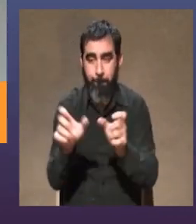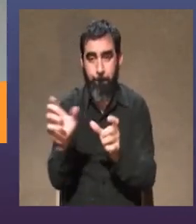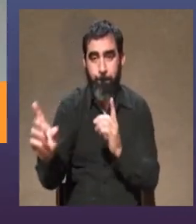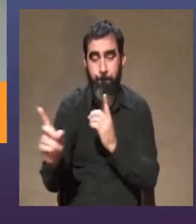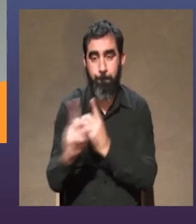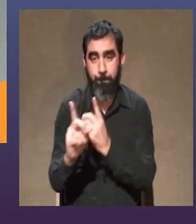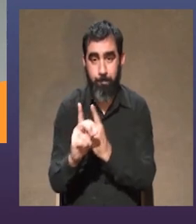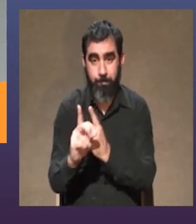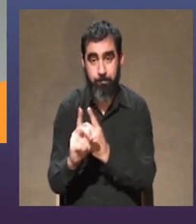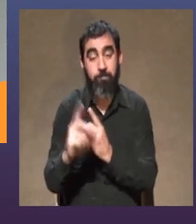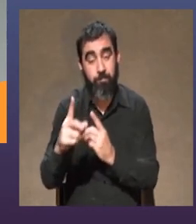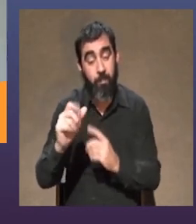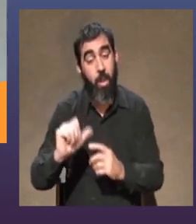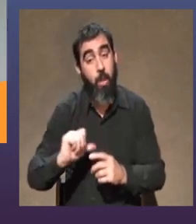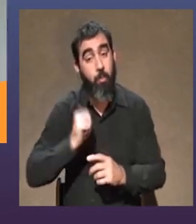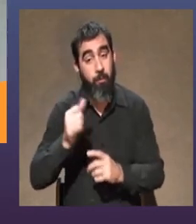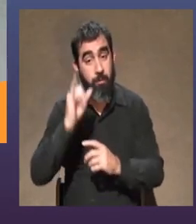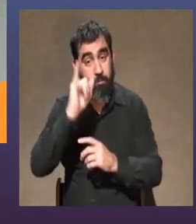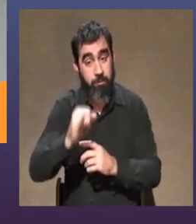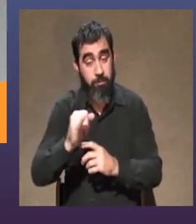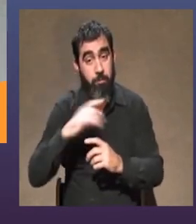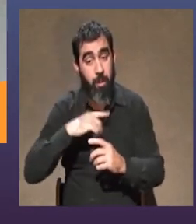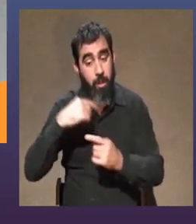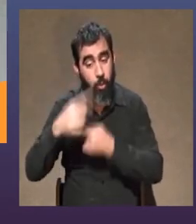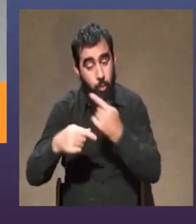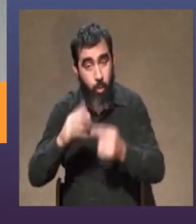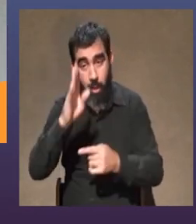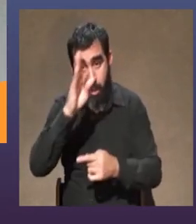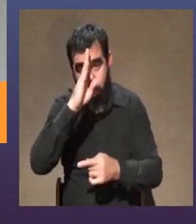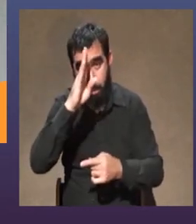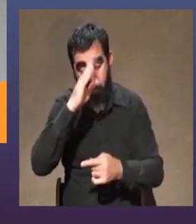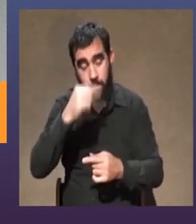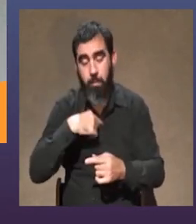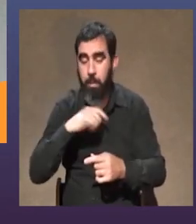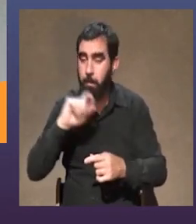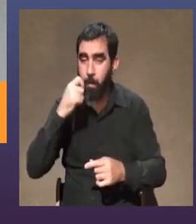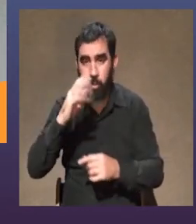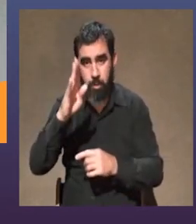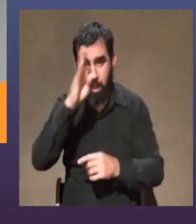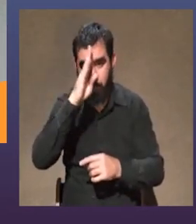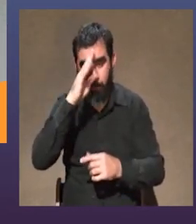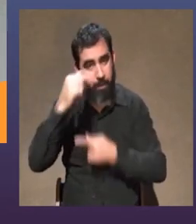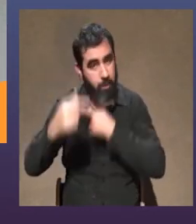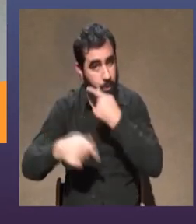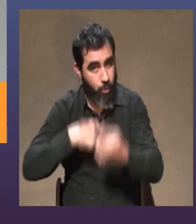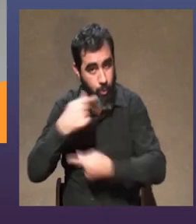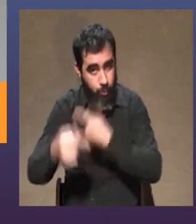y sí lo aproveché mucho para seguir formándome que a mí me gusta estar formándome constantemente